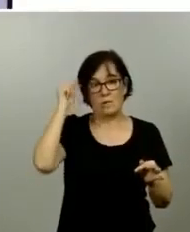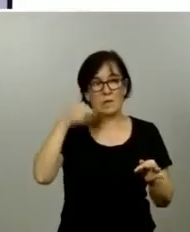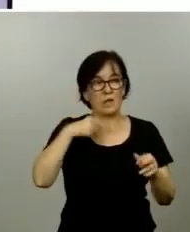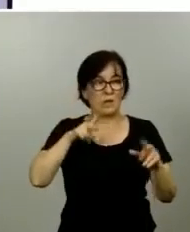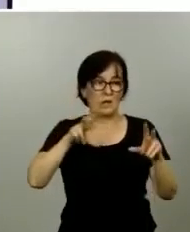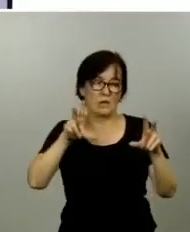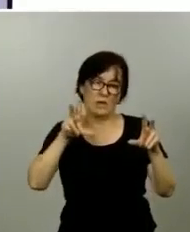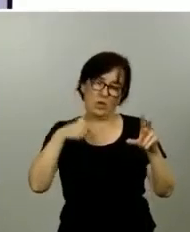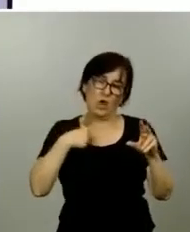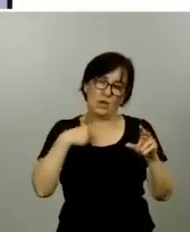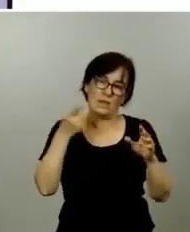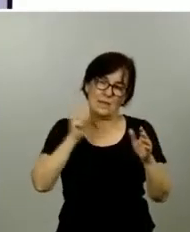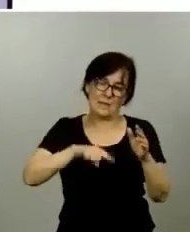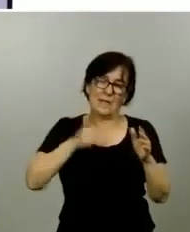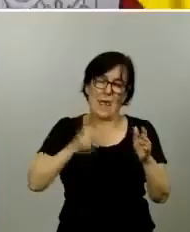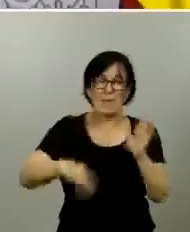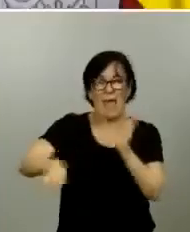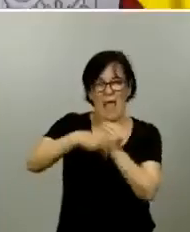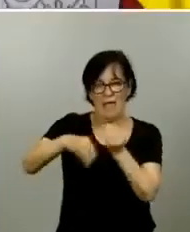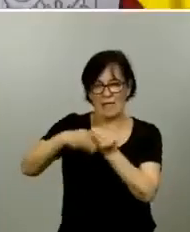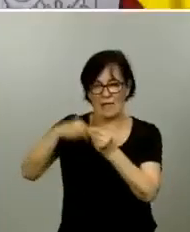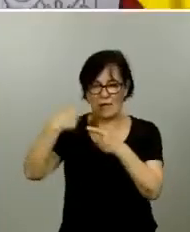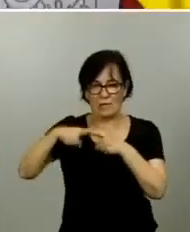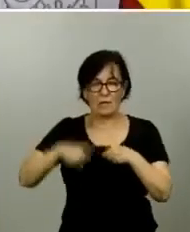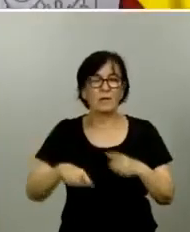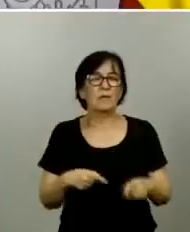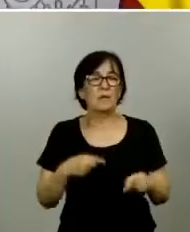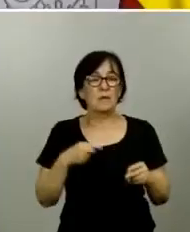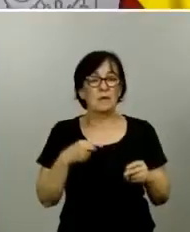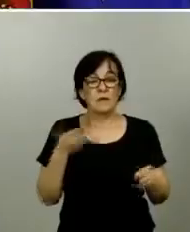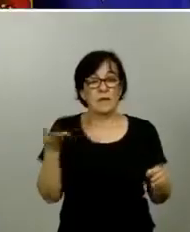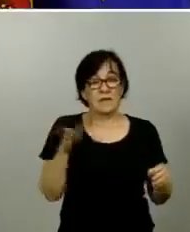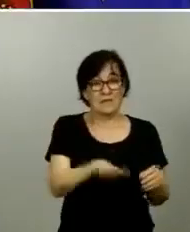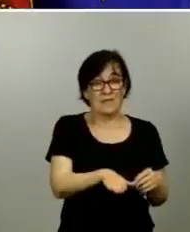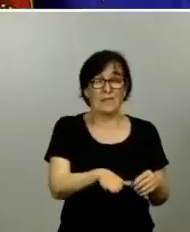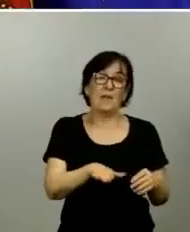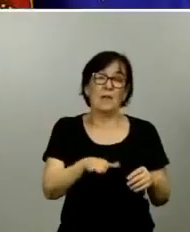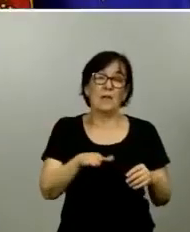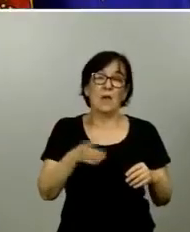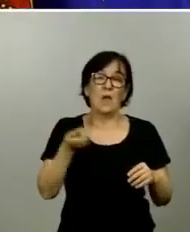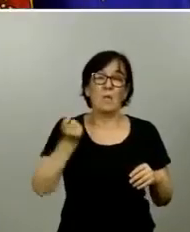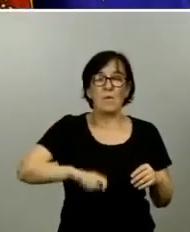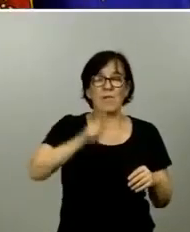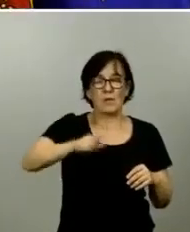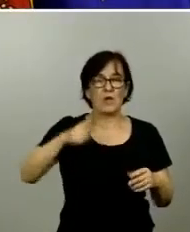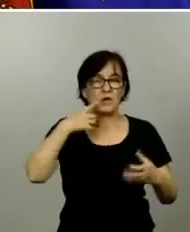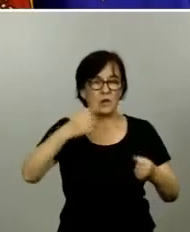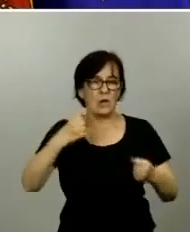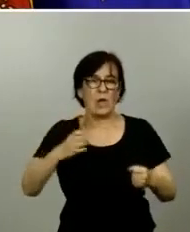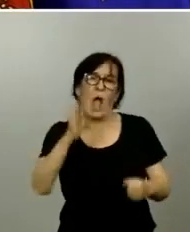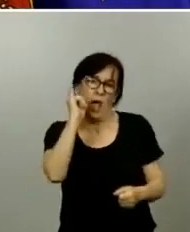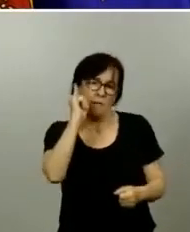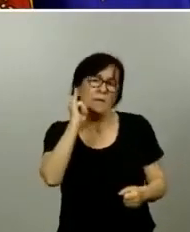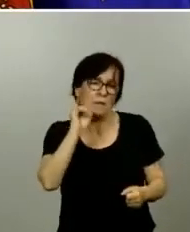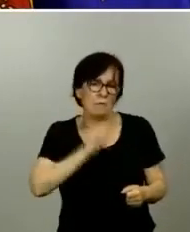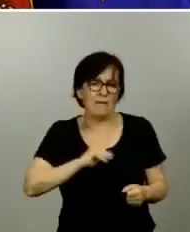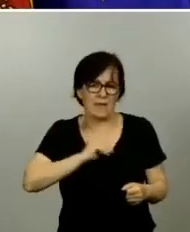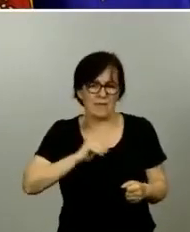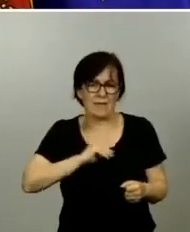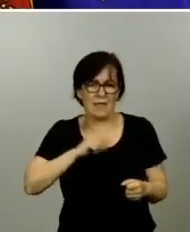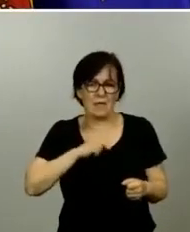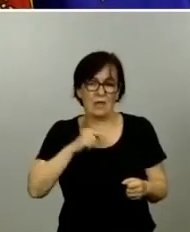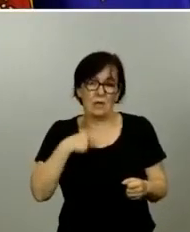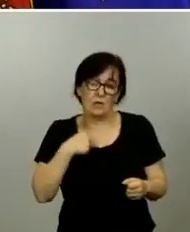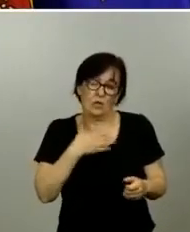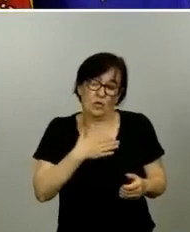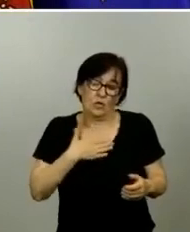respecto sí bueno los fallecidos entre los profesionales sanitarios desgraciadamente ha habido ha habido bastantes más de los que nos hubiera gustado ha